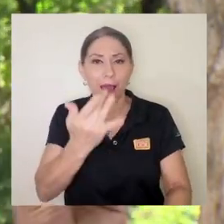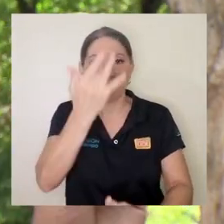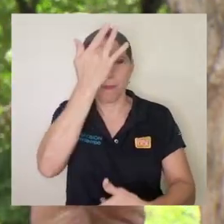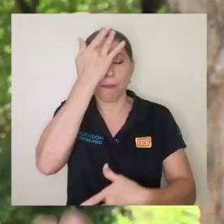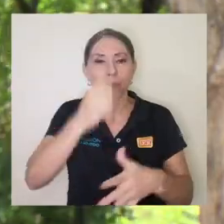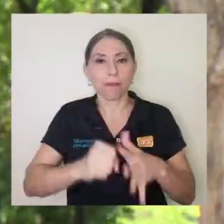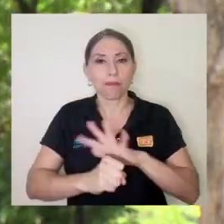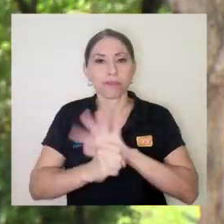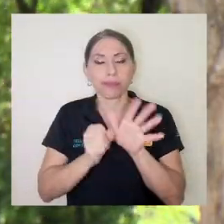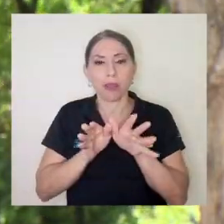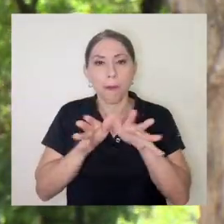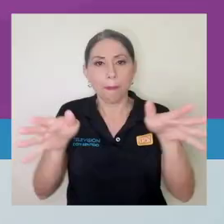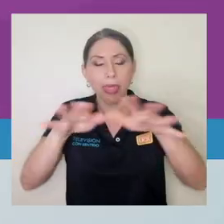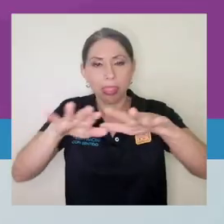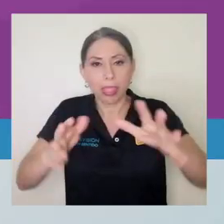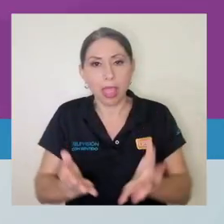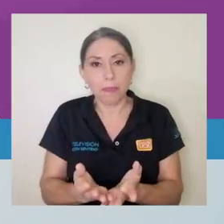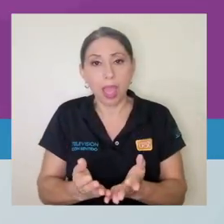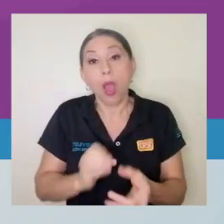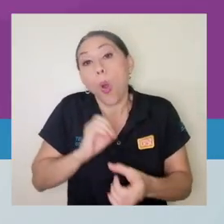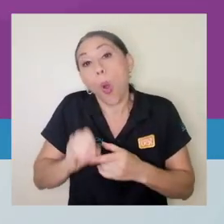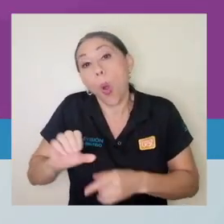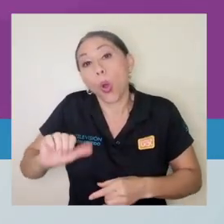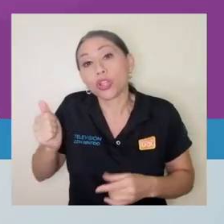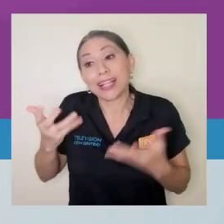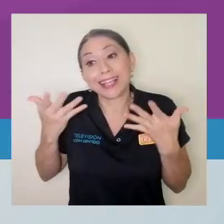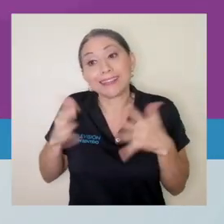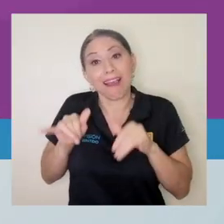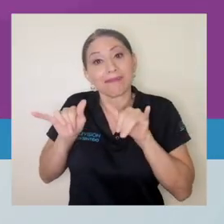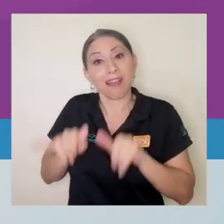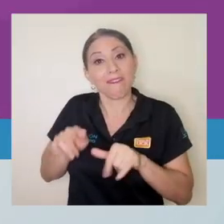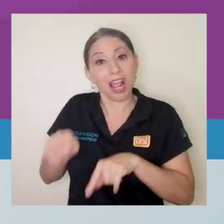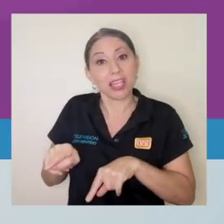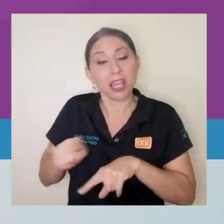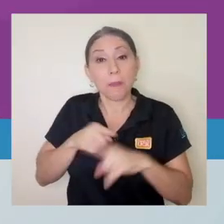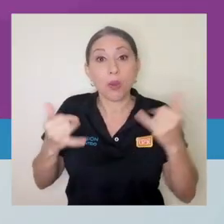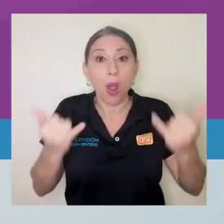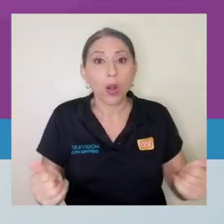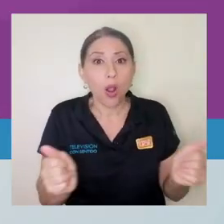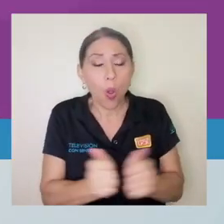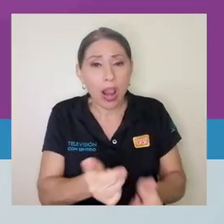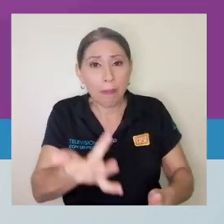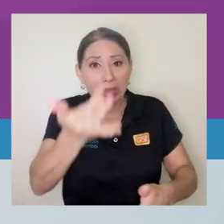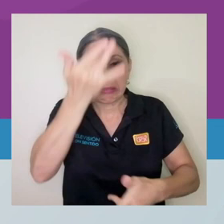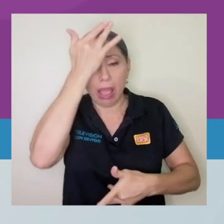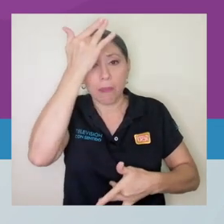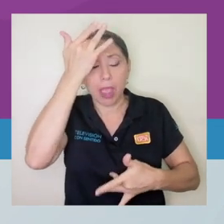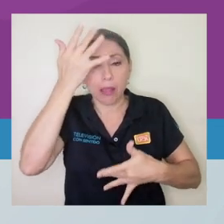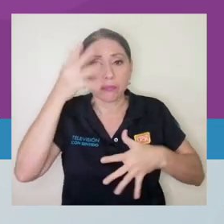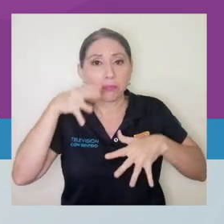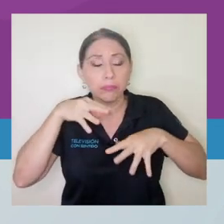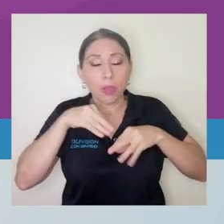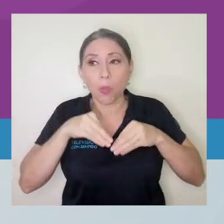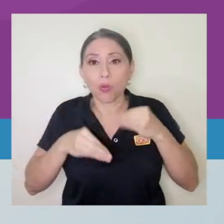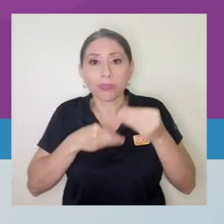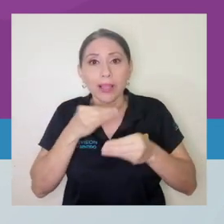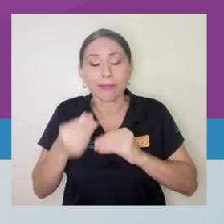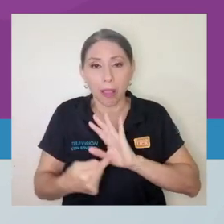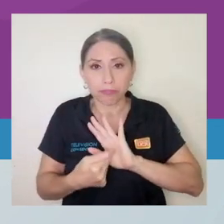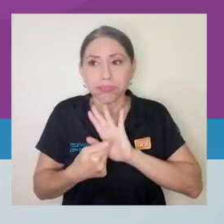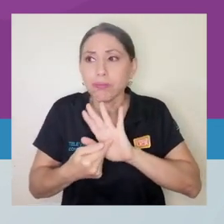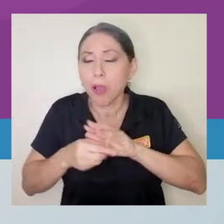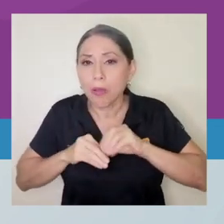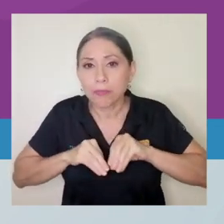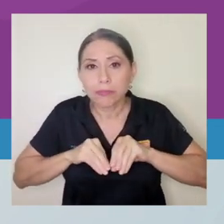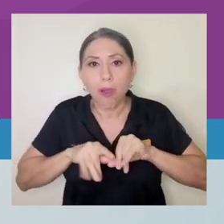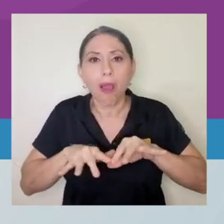vez estaban ahí y que la pandemia lo que vino fue como a desempolvarlas, ¿verdad?, a que se